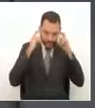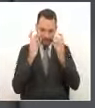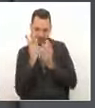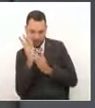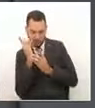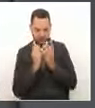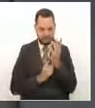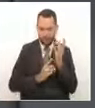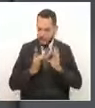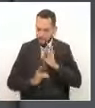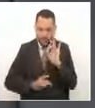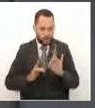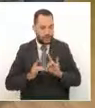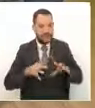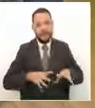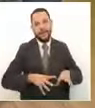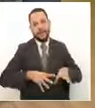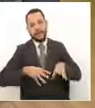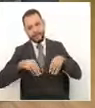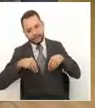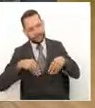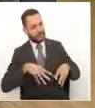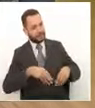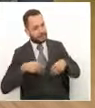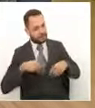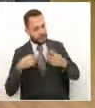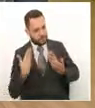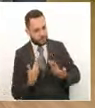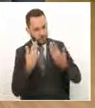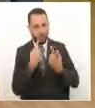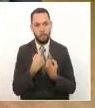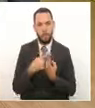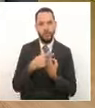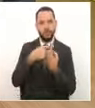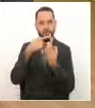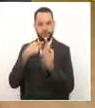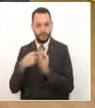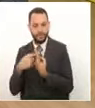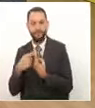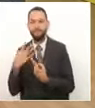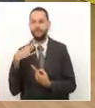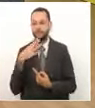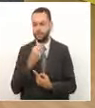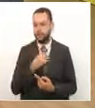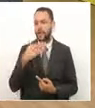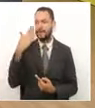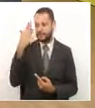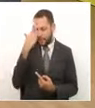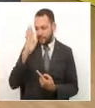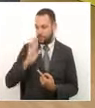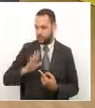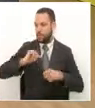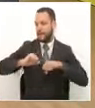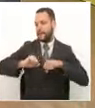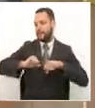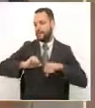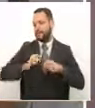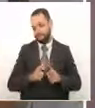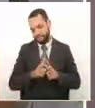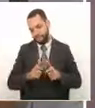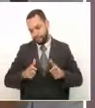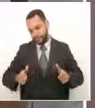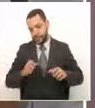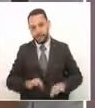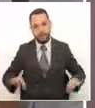medidas y las acaten al pie de la letra. Ese es el llamado, porque nosotros sabemos que tenemos que reactivar la economía y los vamos a